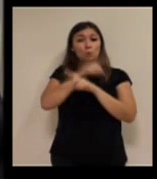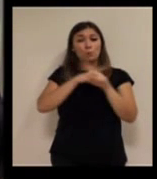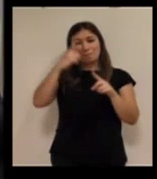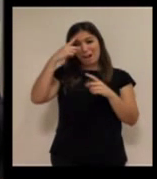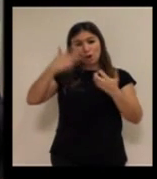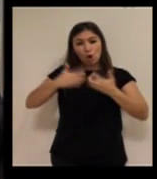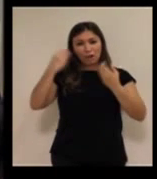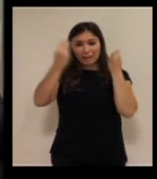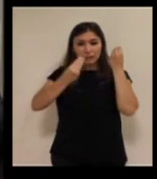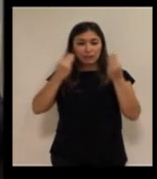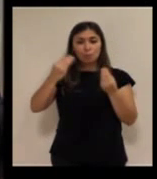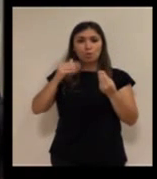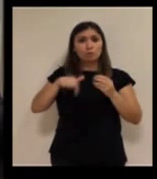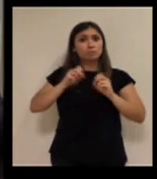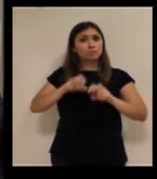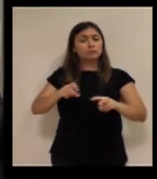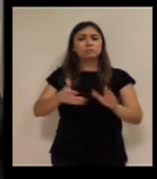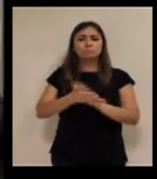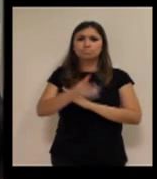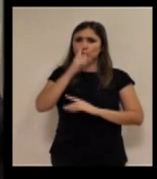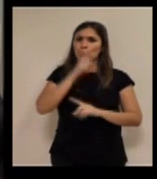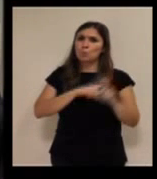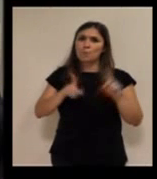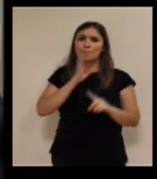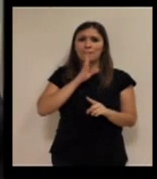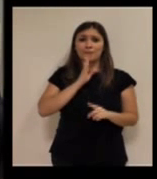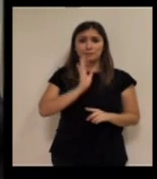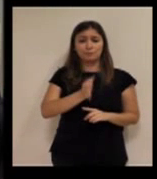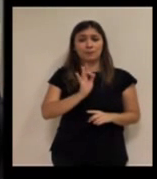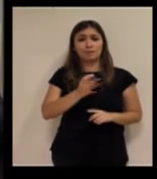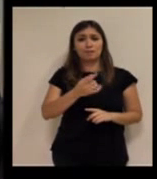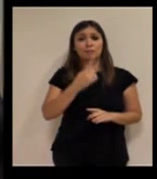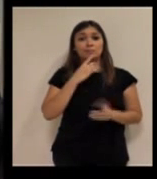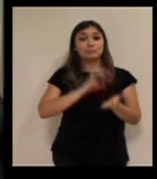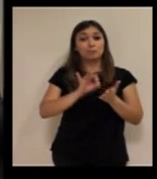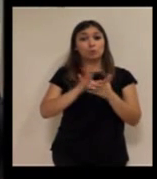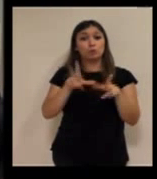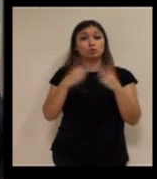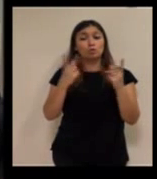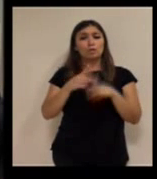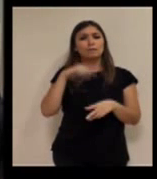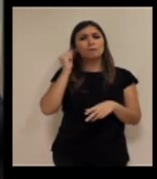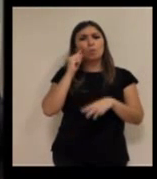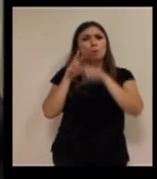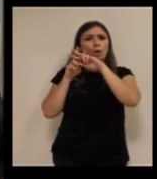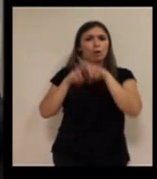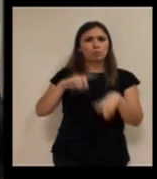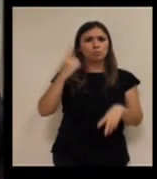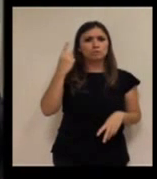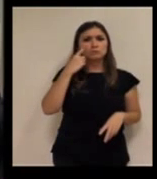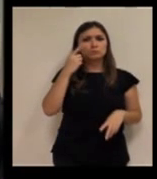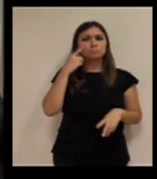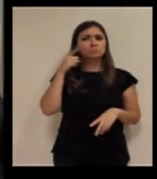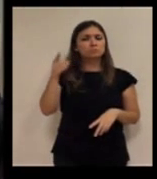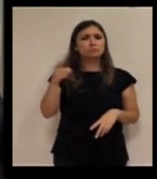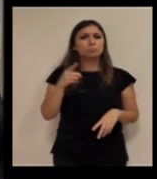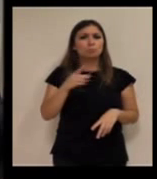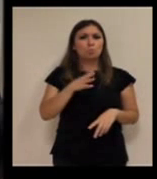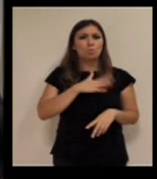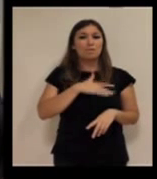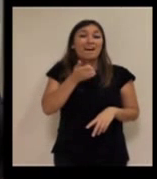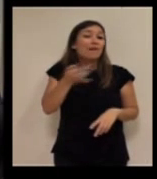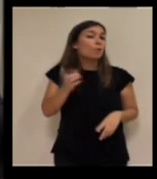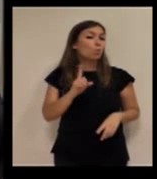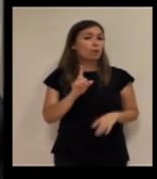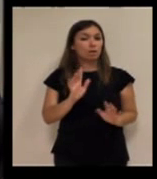deterioro cognitivo tenemos un reto importante, ¿no? Porque, por un lado, está lo que tú decías, ¿no? Que los servicios sociales hacen un diagnóstico y, bueno, pues a lo mejor